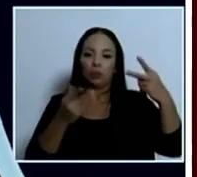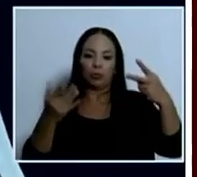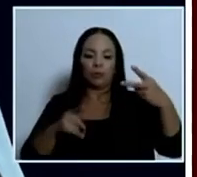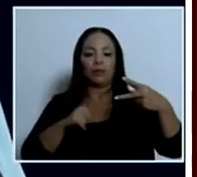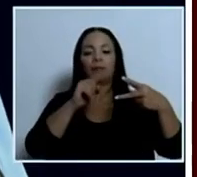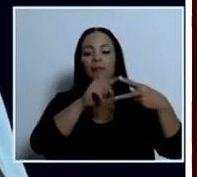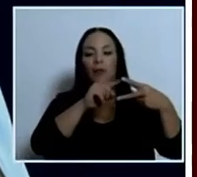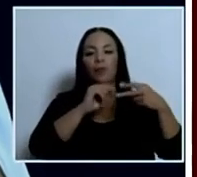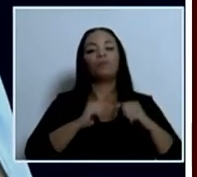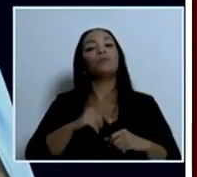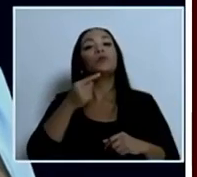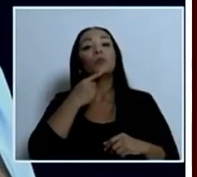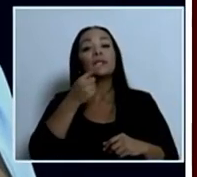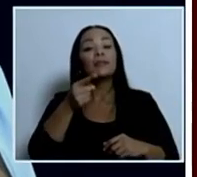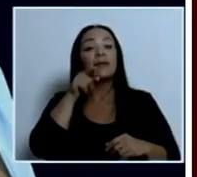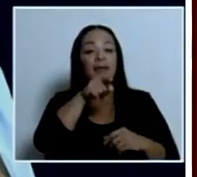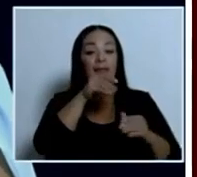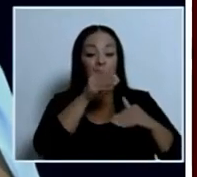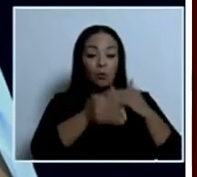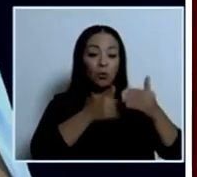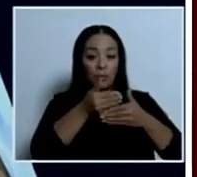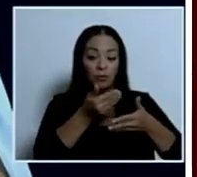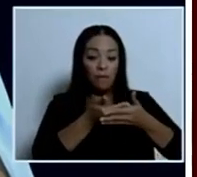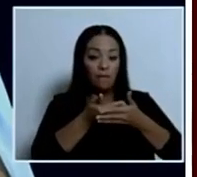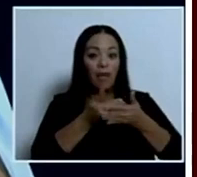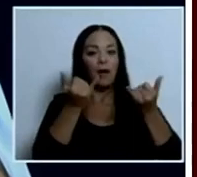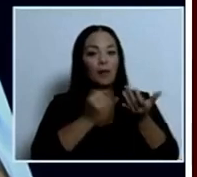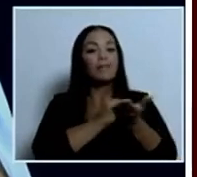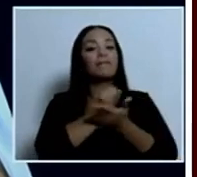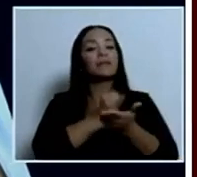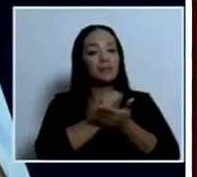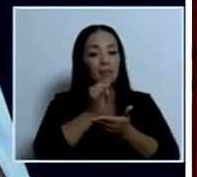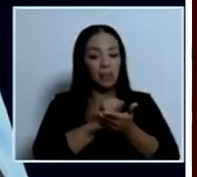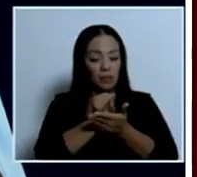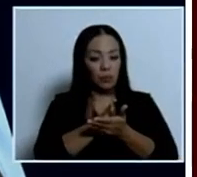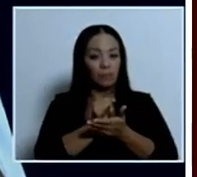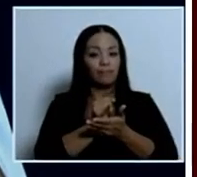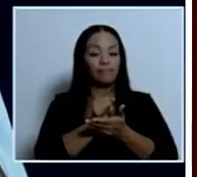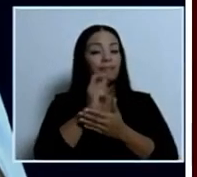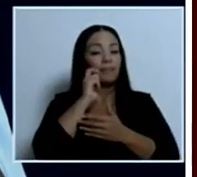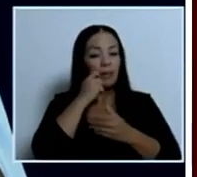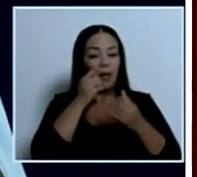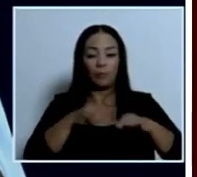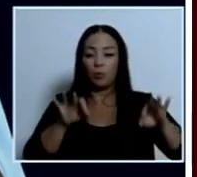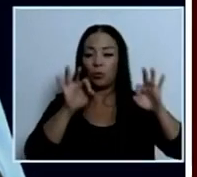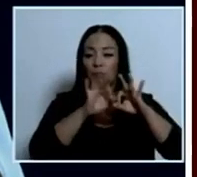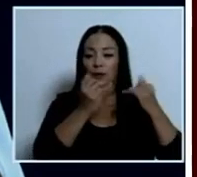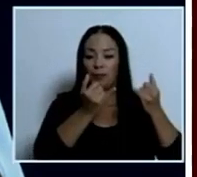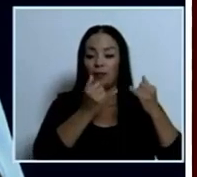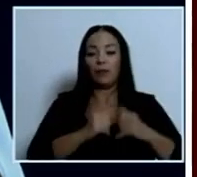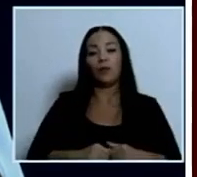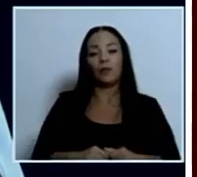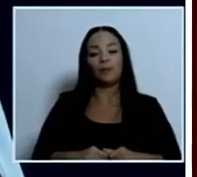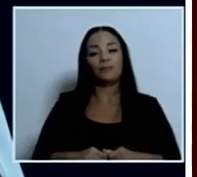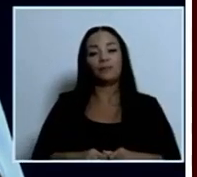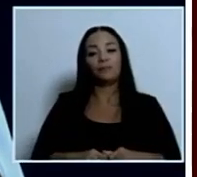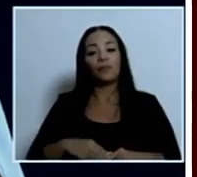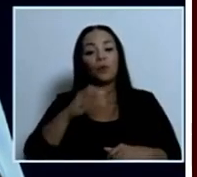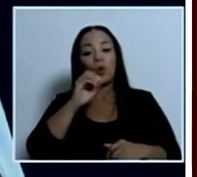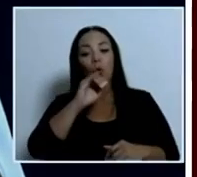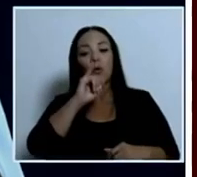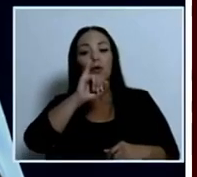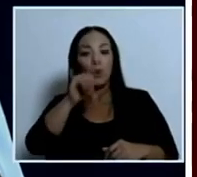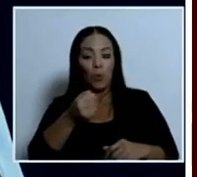decirles que el proceso se encuentra en una etapa de investigación clave, tanto en el organismo de investigación